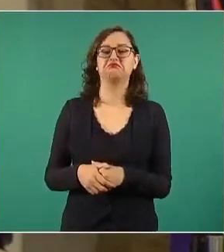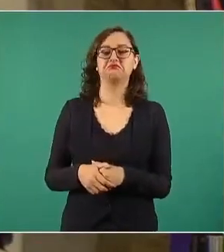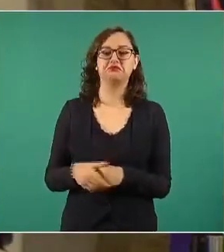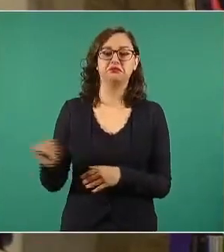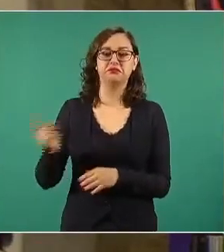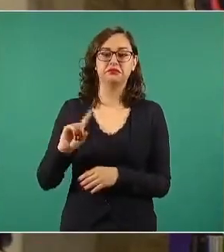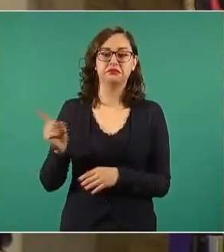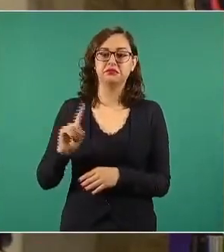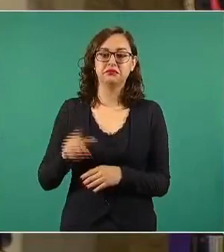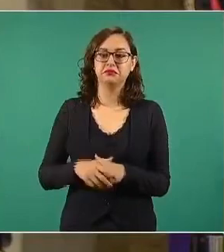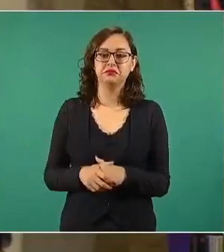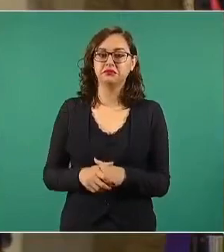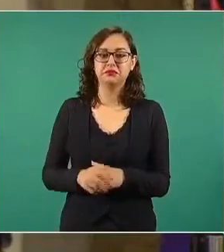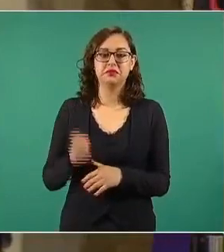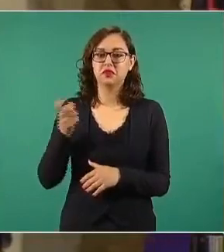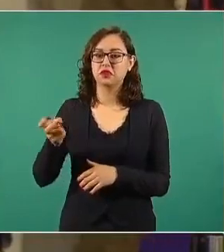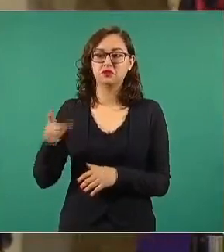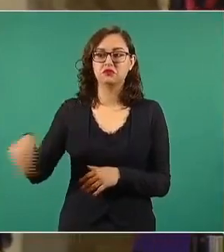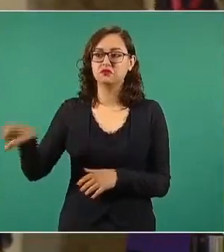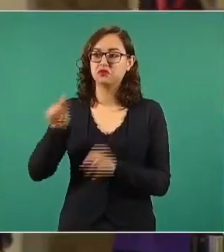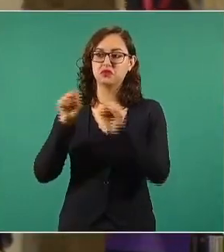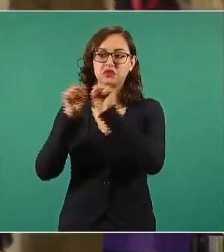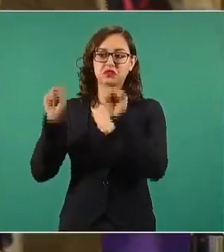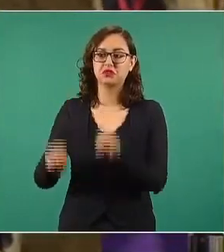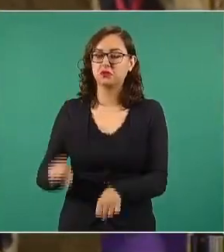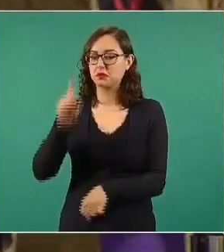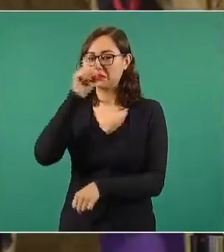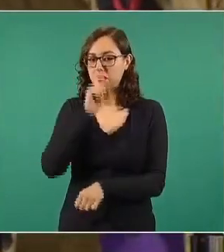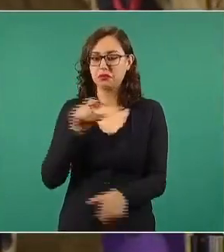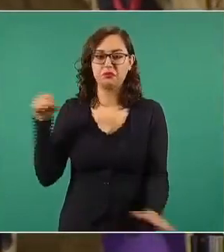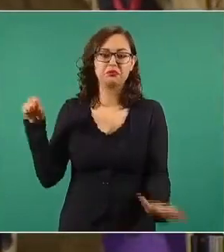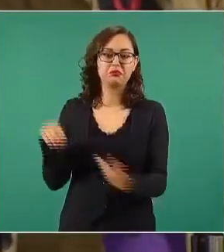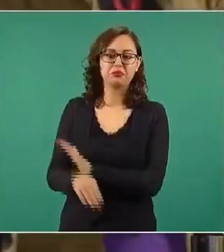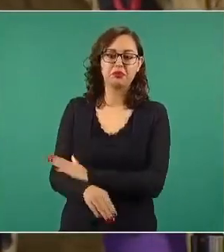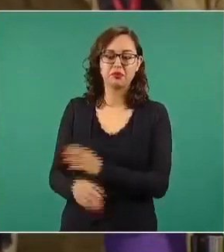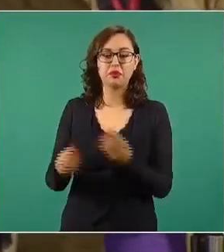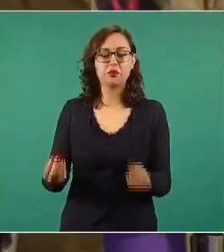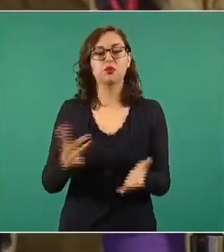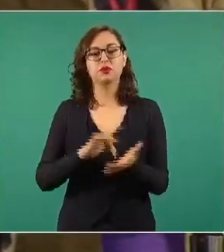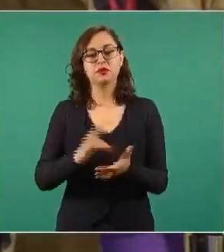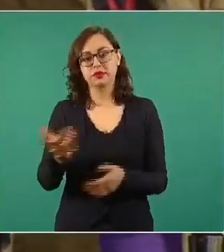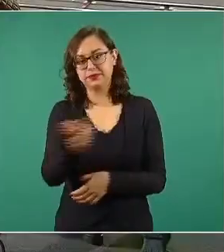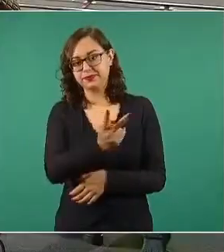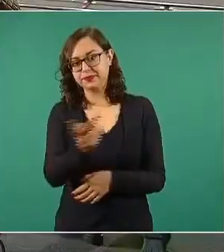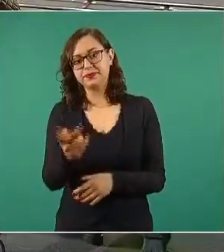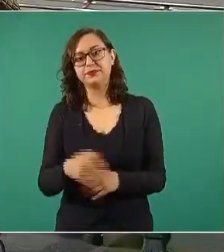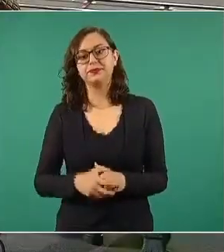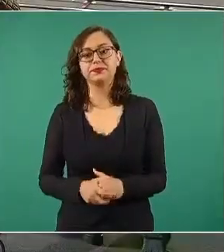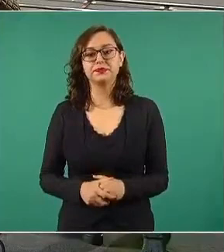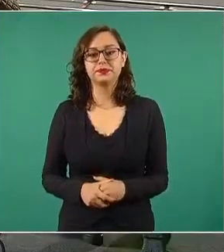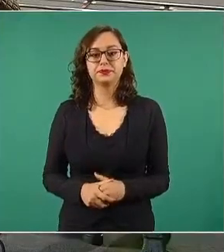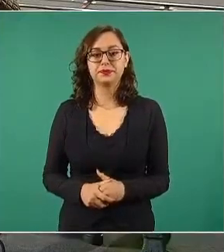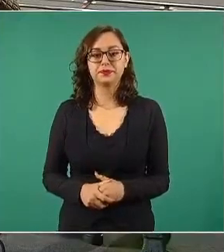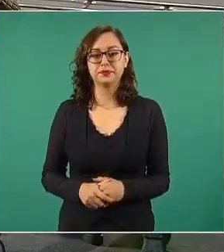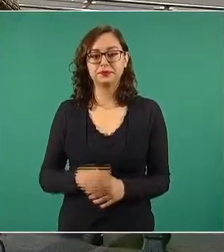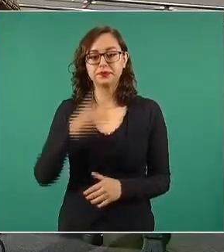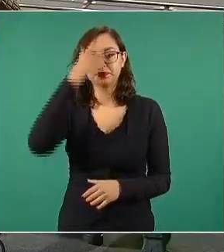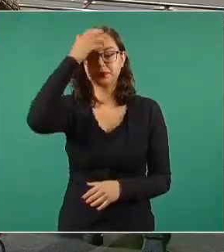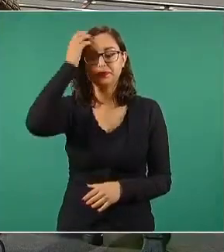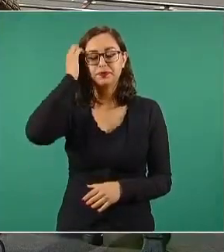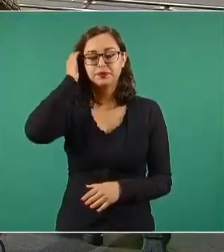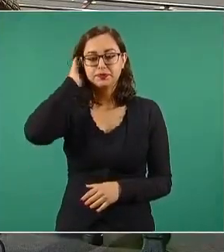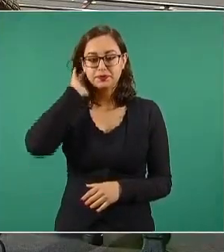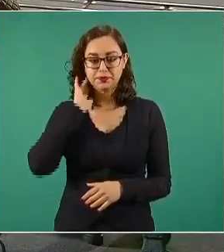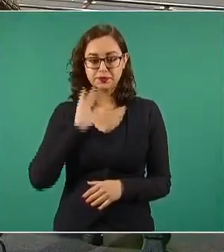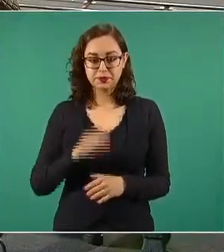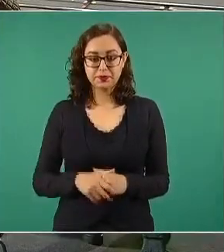esto en manos de un sistema podrido. Gracias a Julio Scherer y gracias, señor presidente. Si a título personal